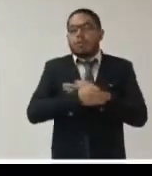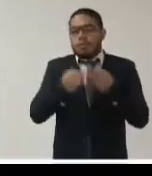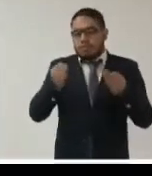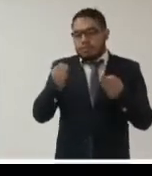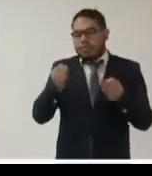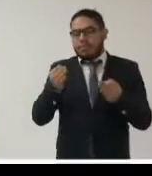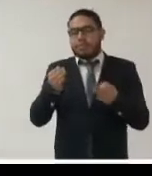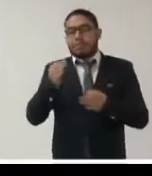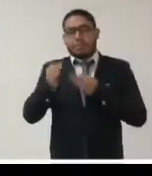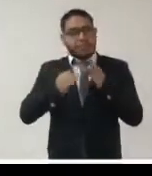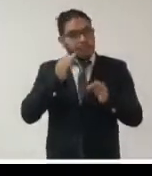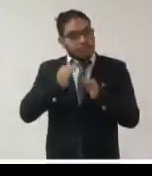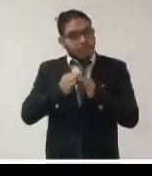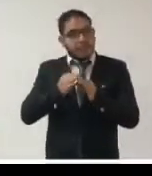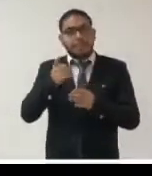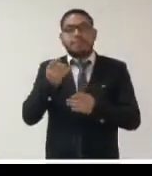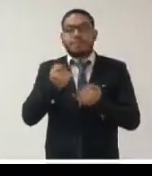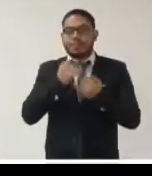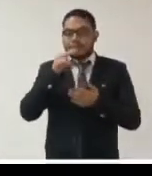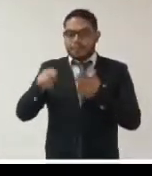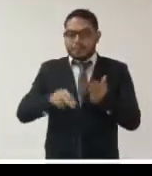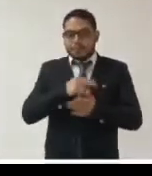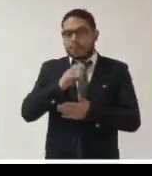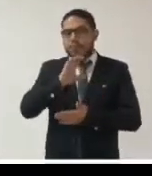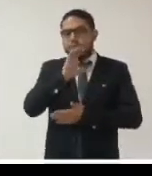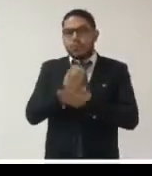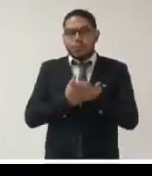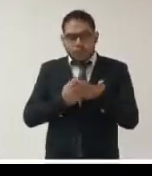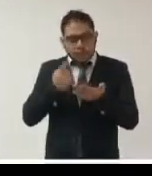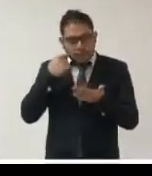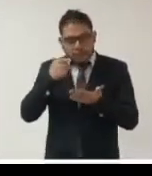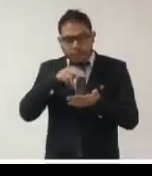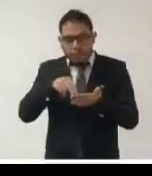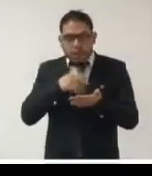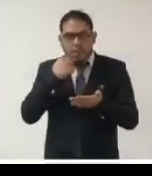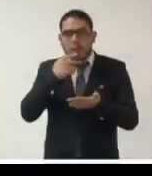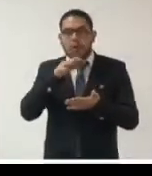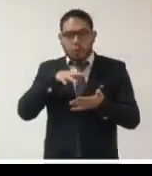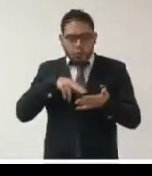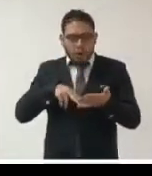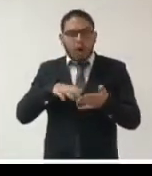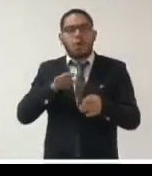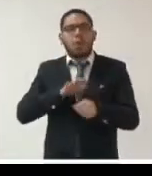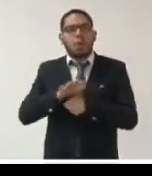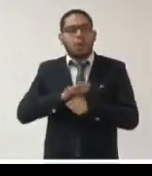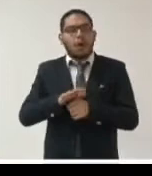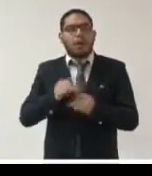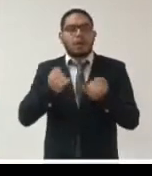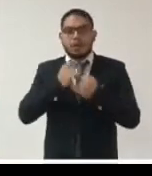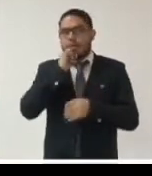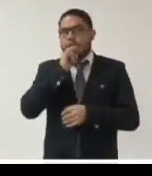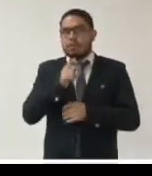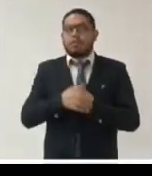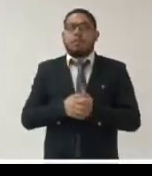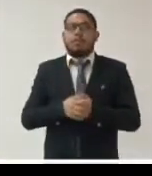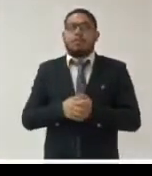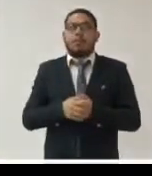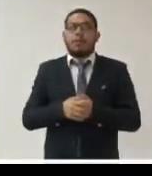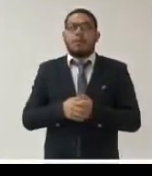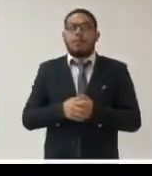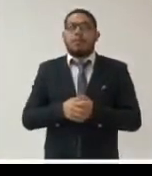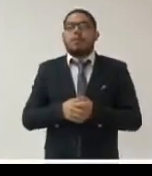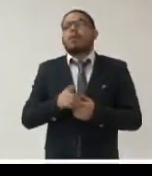contratos información sobre el proceso de ejecución de contratos y motores de búsqueda de